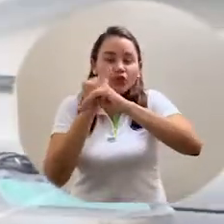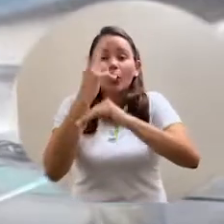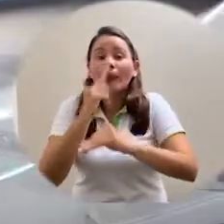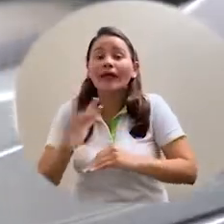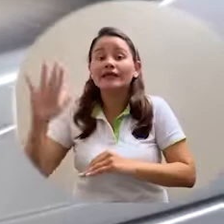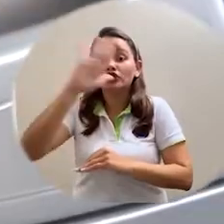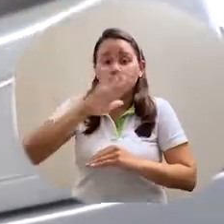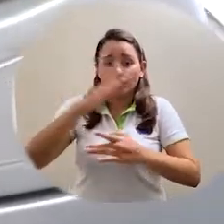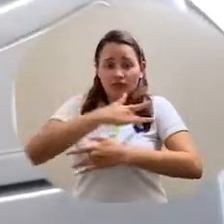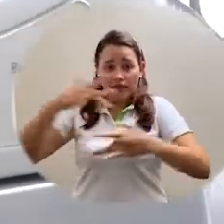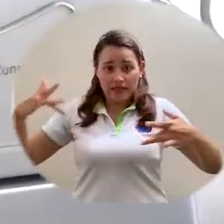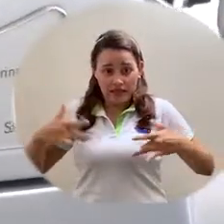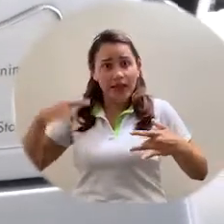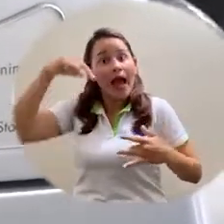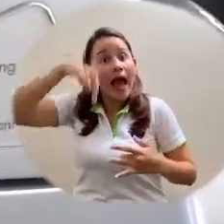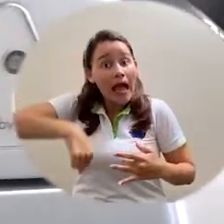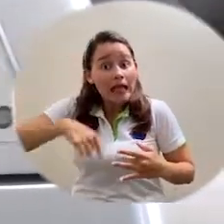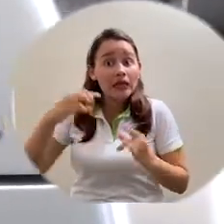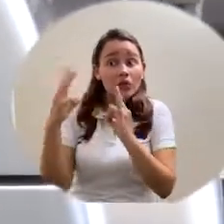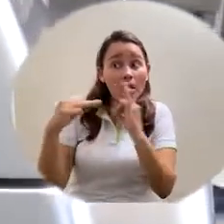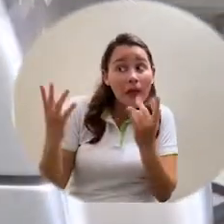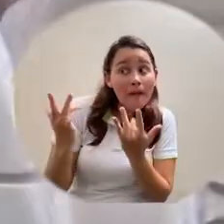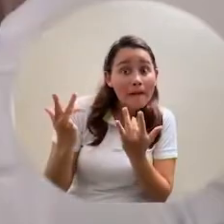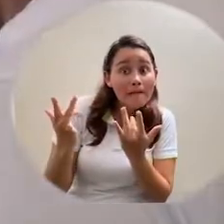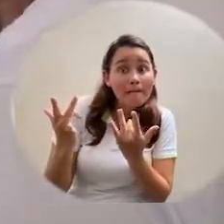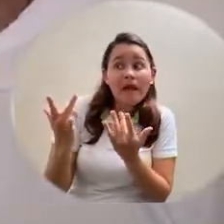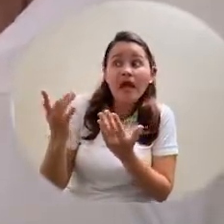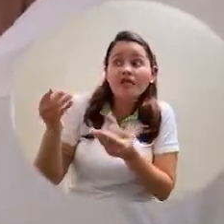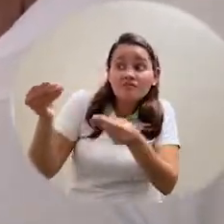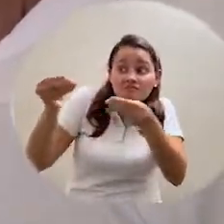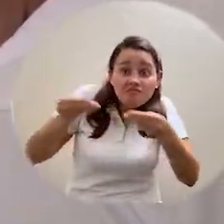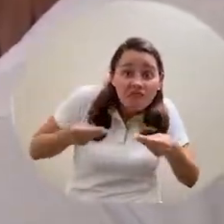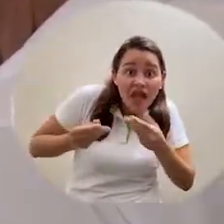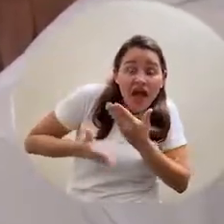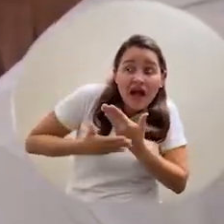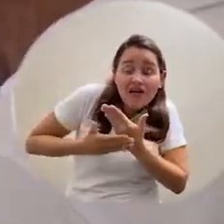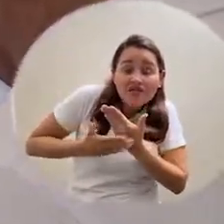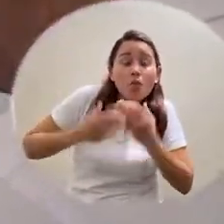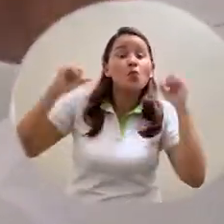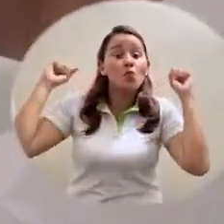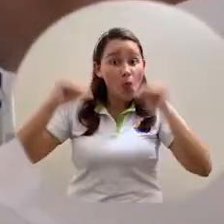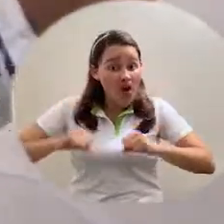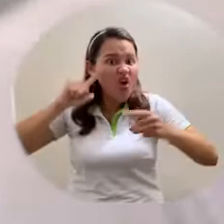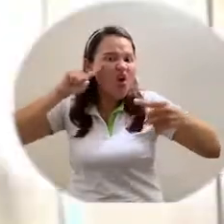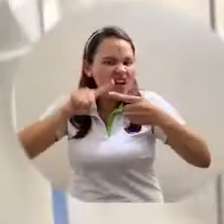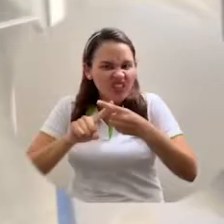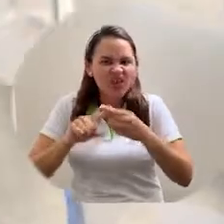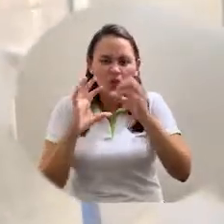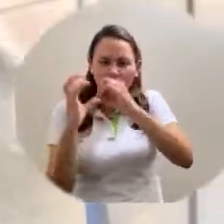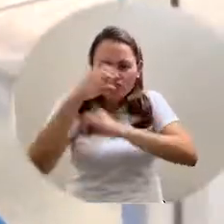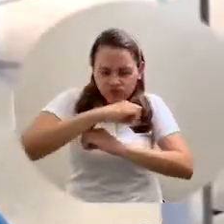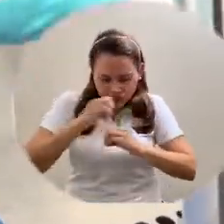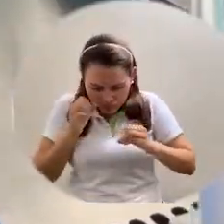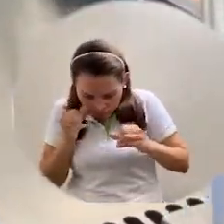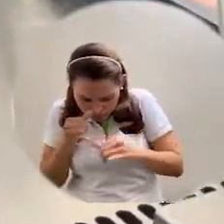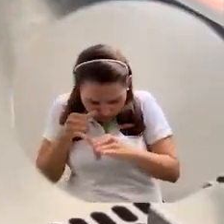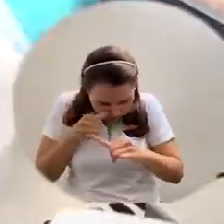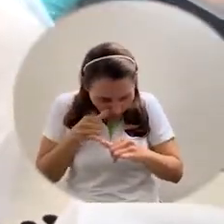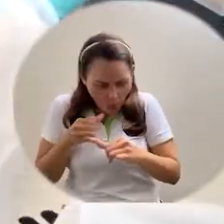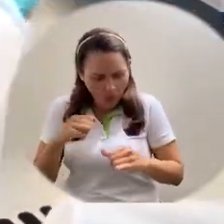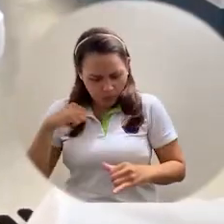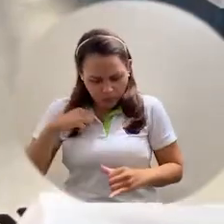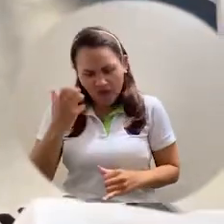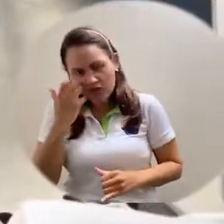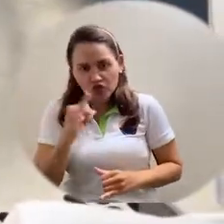Magdalena se encuentra cerca de recibir la habilitación y certificación de su Laboratorio de Biología Molecular para procesar muestras de COVID-19.